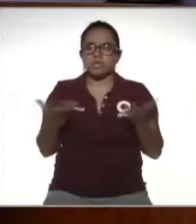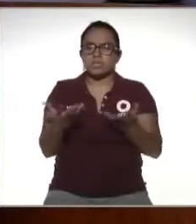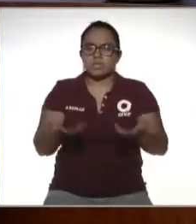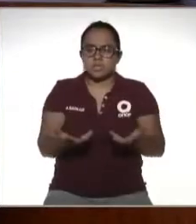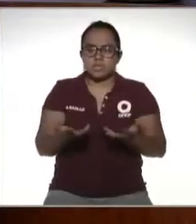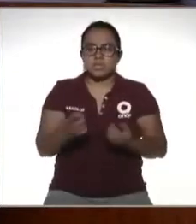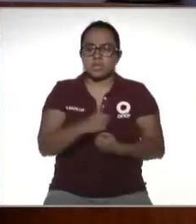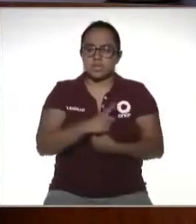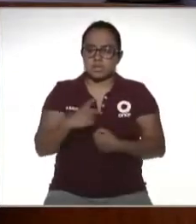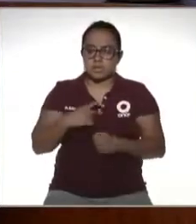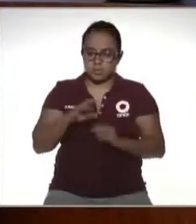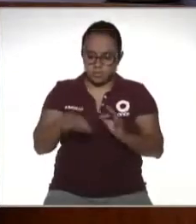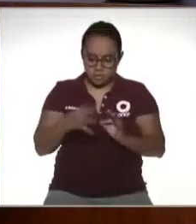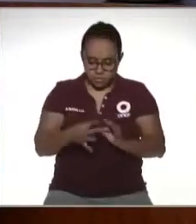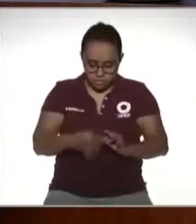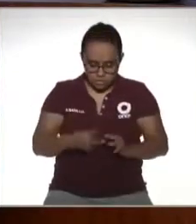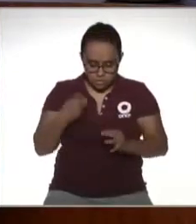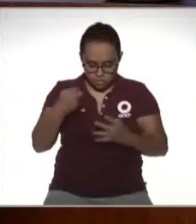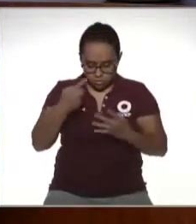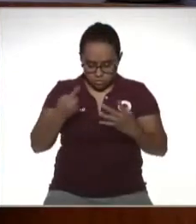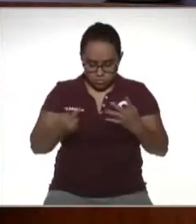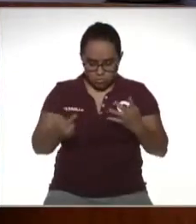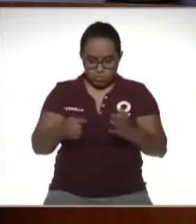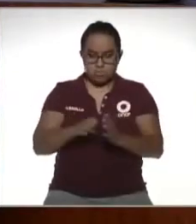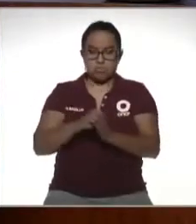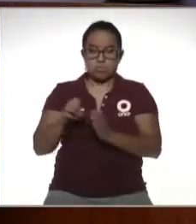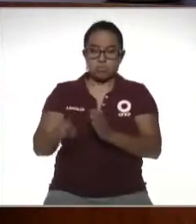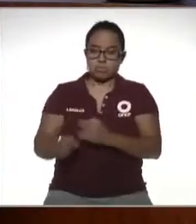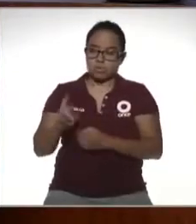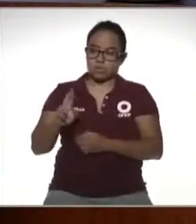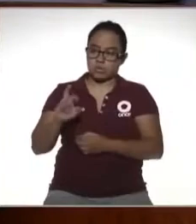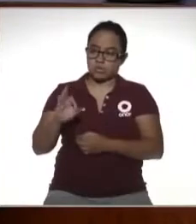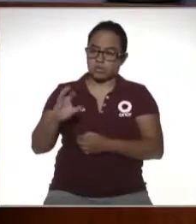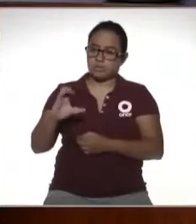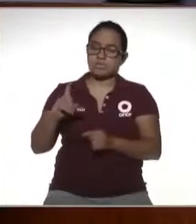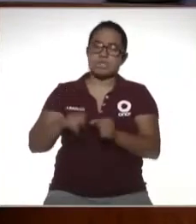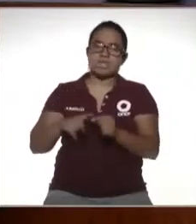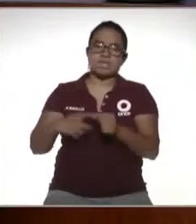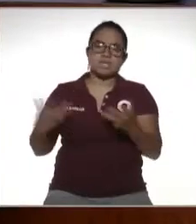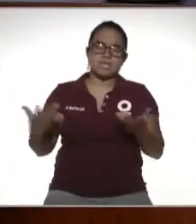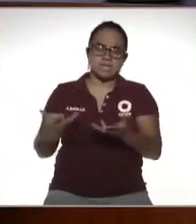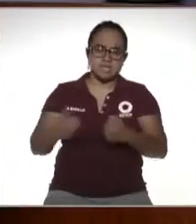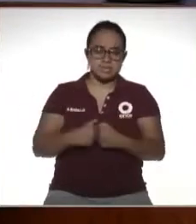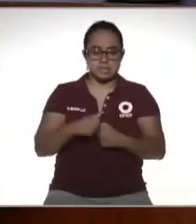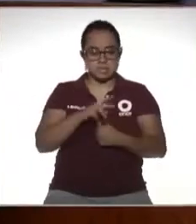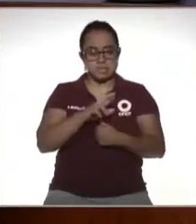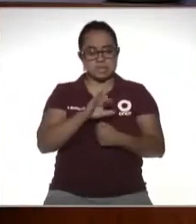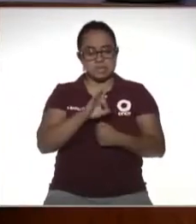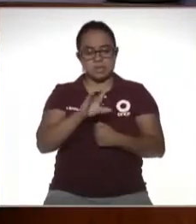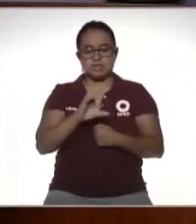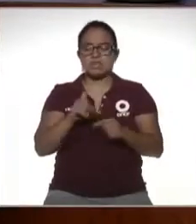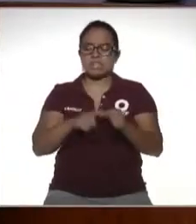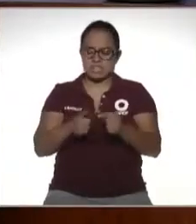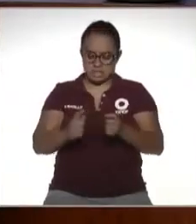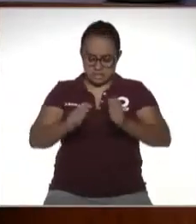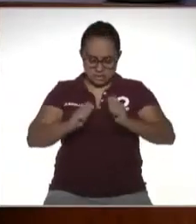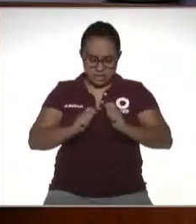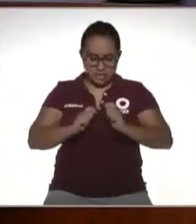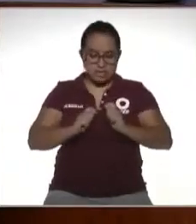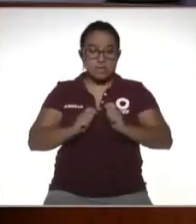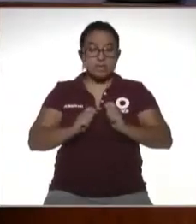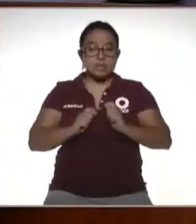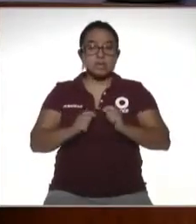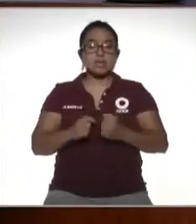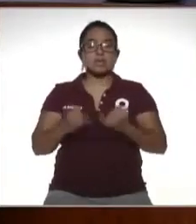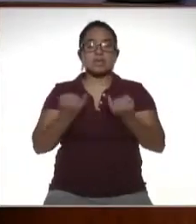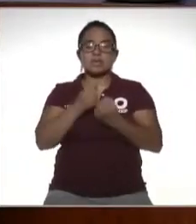tiene que cumplir con una serie de requisitos como contener el RFC de quien lo expide el RFC de quien lo recibe el lugar